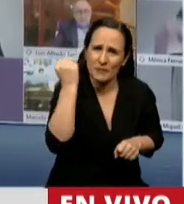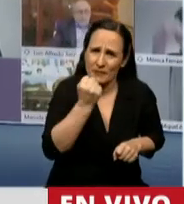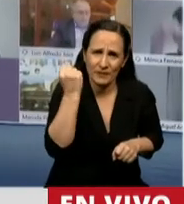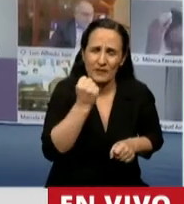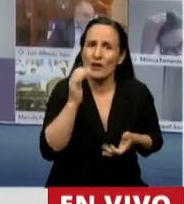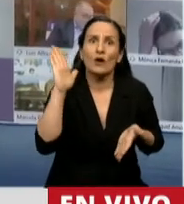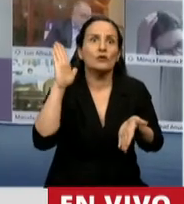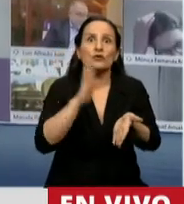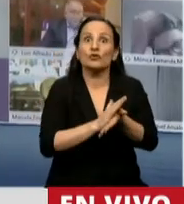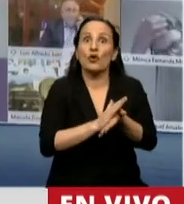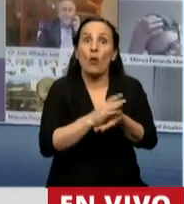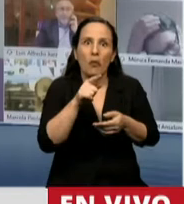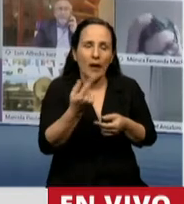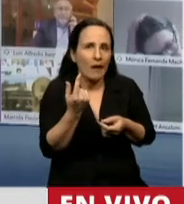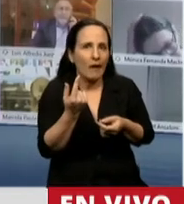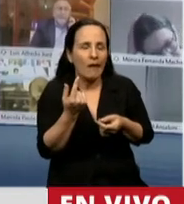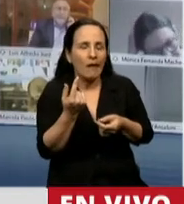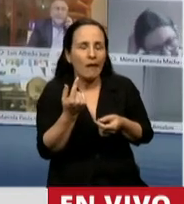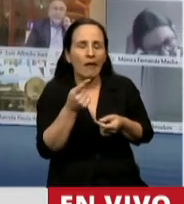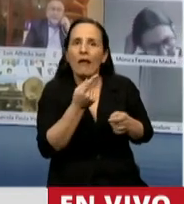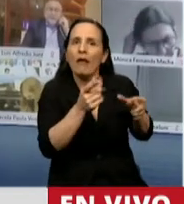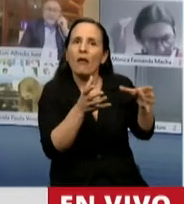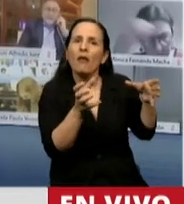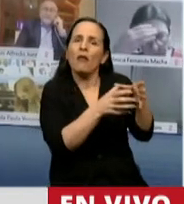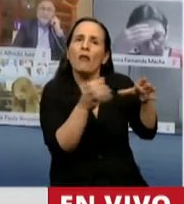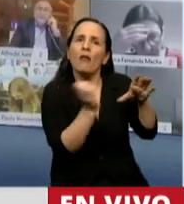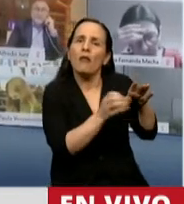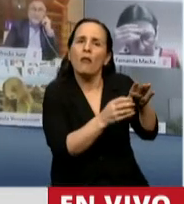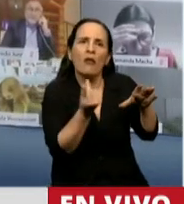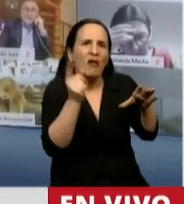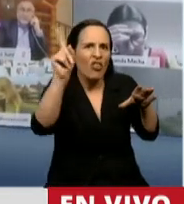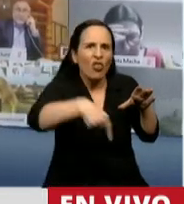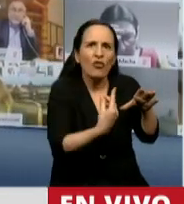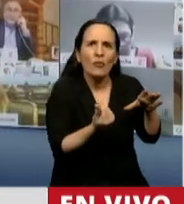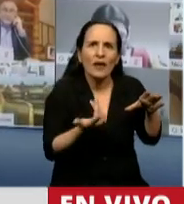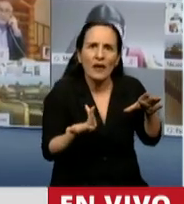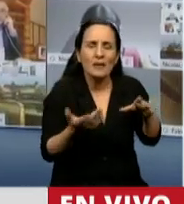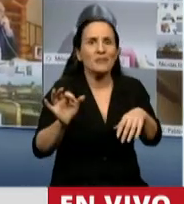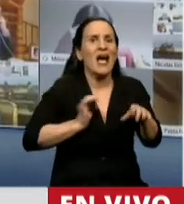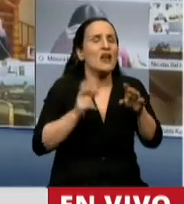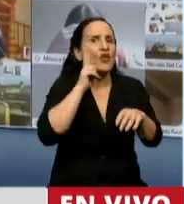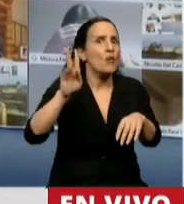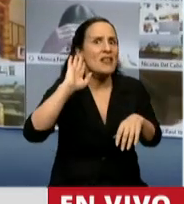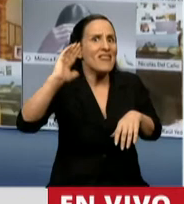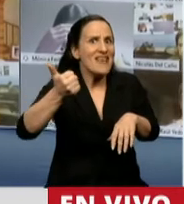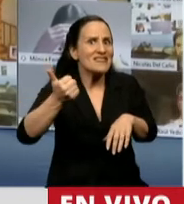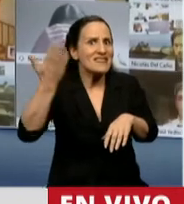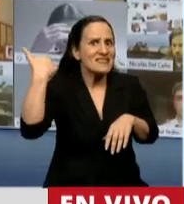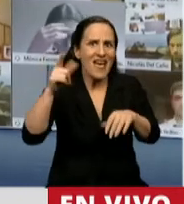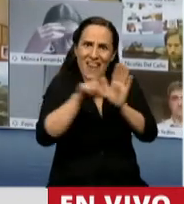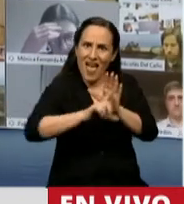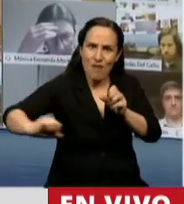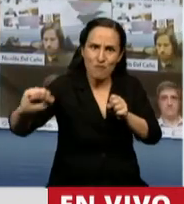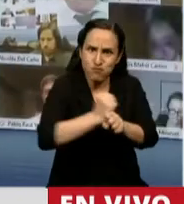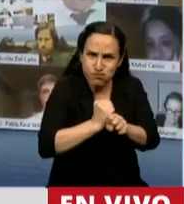ver con el financiamiento del programa de la reparación histórica. Cuando en el 2016 se sanciona